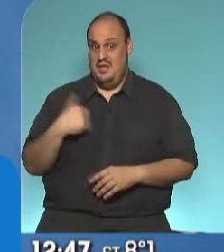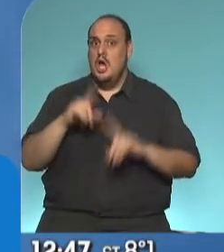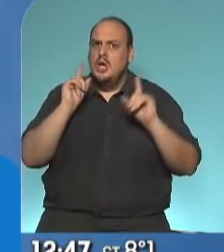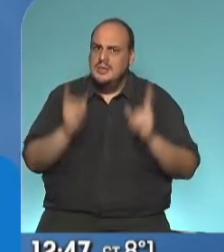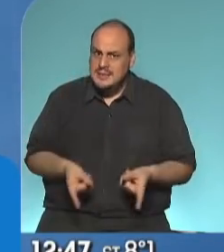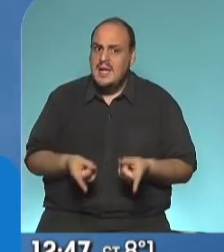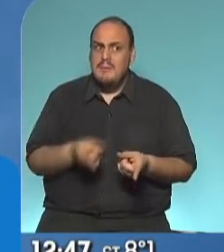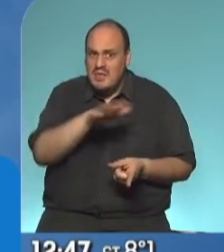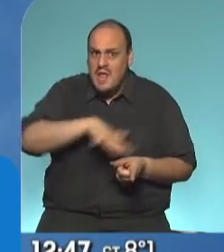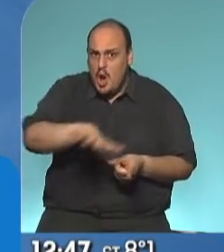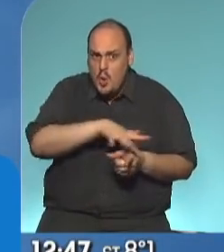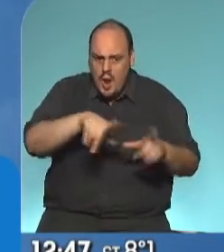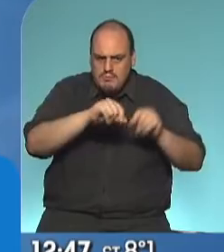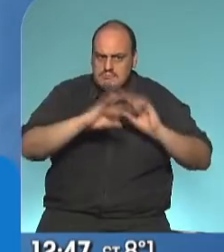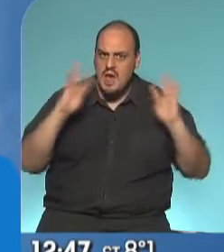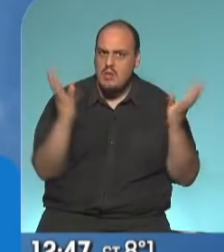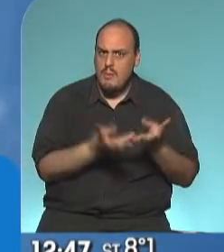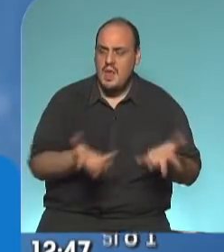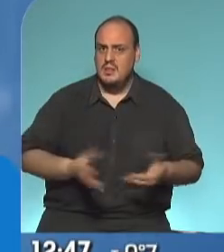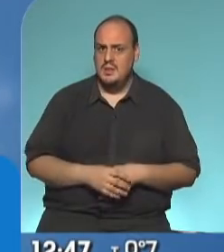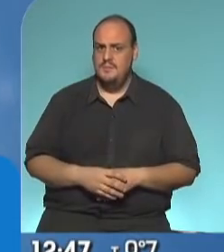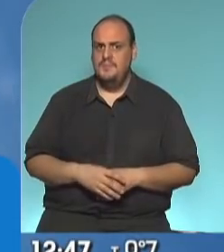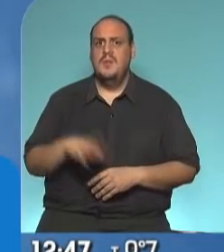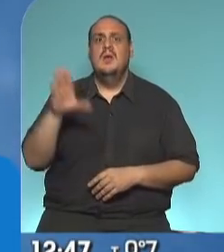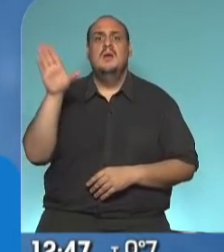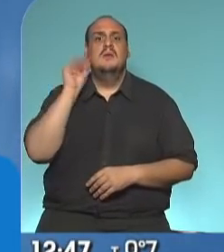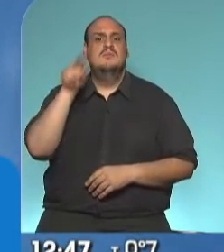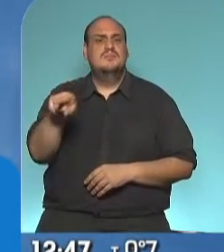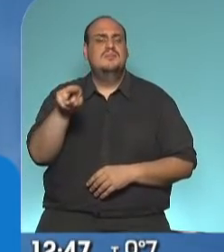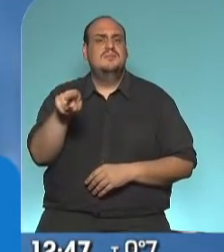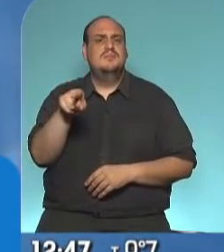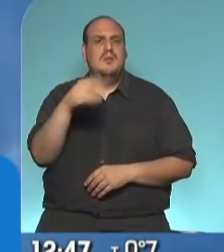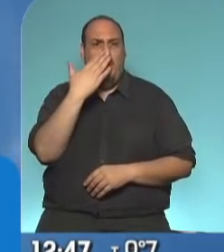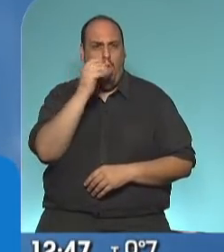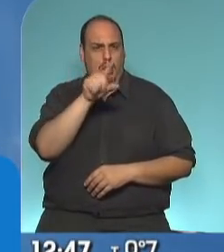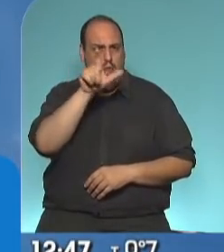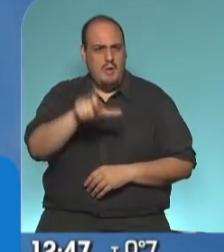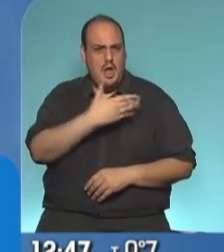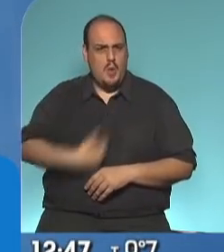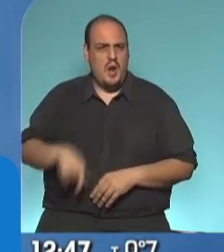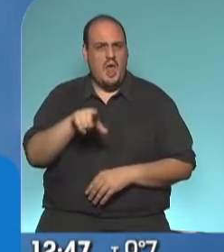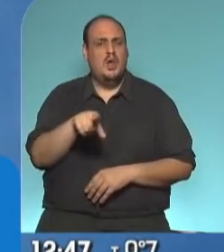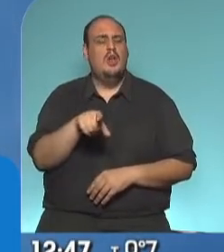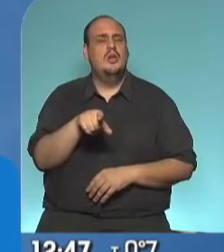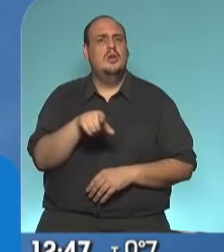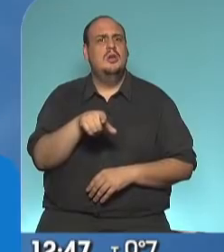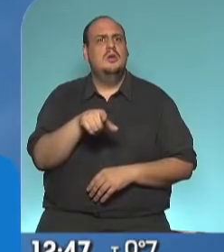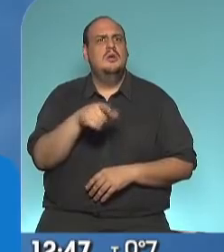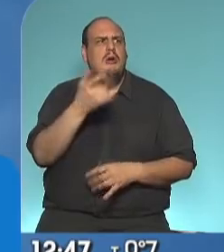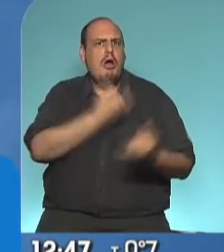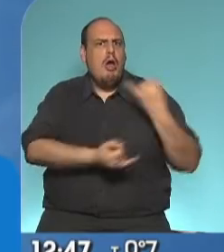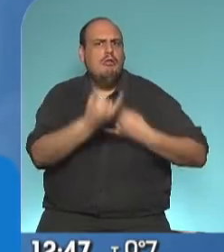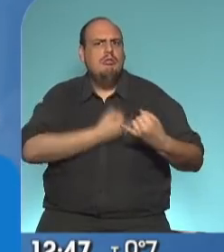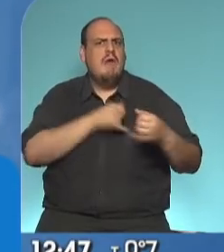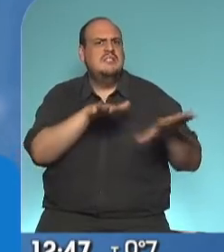el medio ambiente de esos lugares. Lo escuchaba el gringo contar lo que estaba pasando en Córdoba y cómo